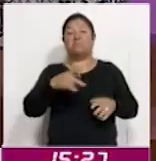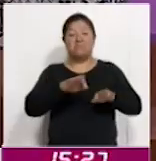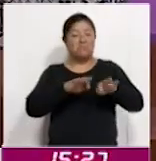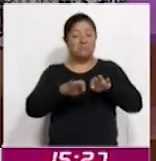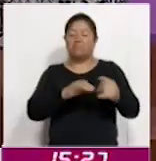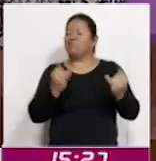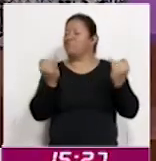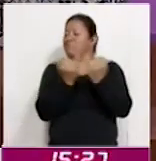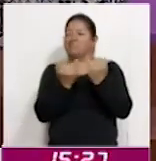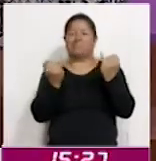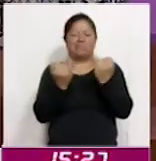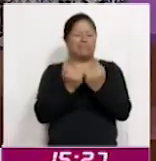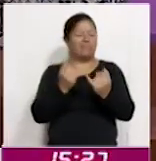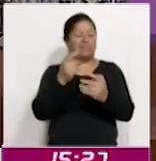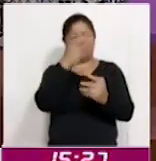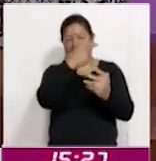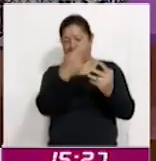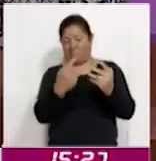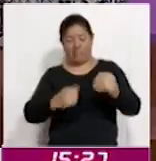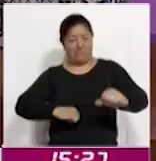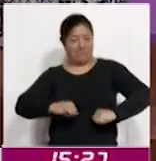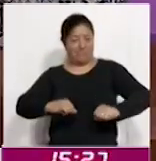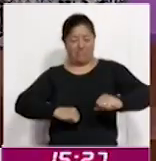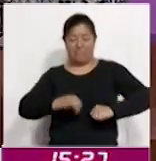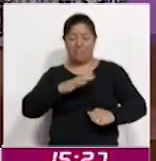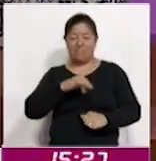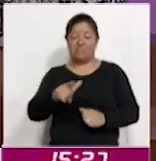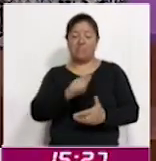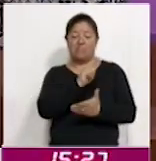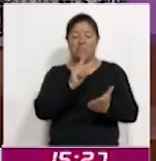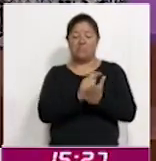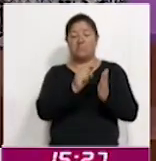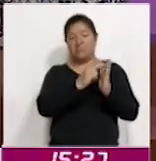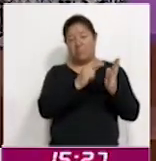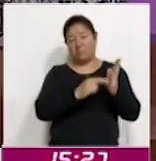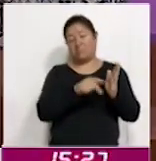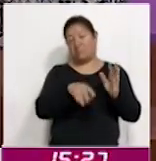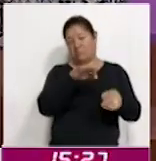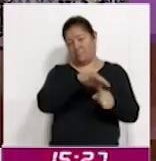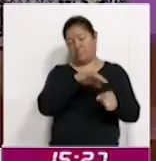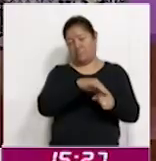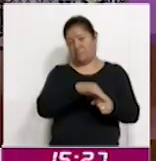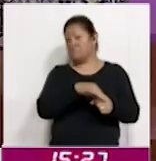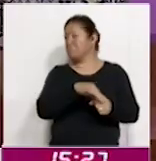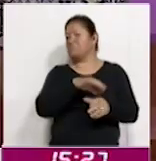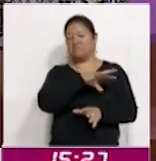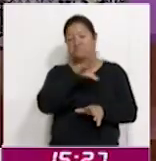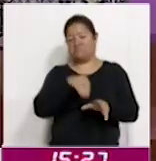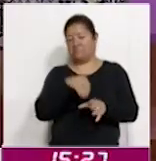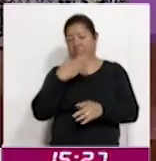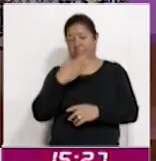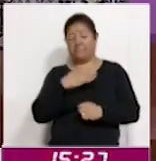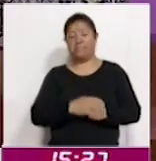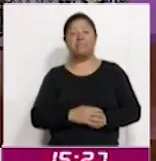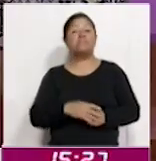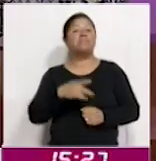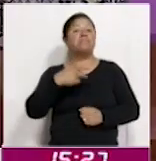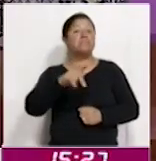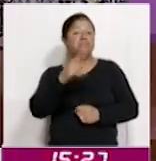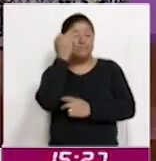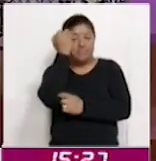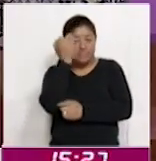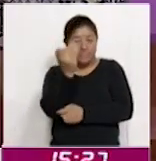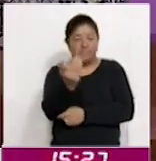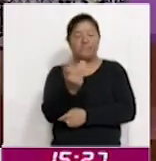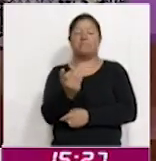Desempeñamos nuevamente todas y cada una de las actividades que están previstas en el reglamento de elecciones y nada más con una temporalidad de plazos pues un